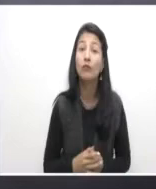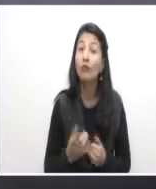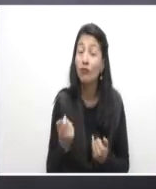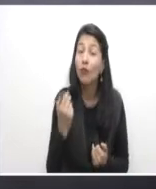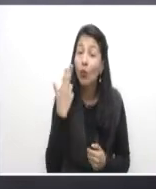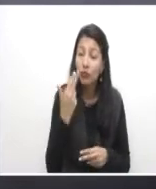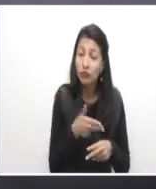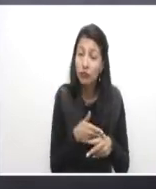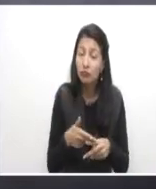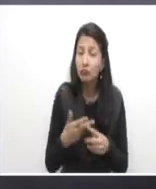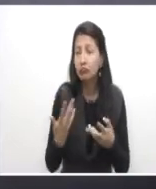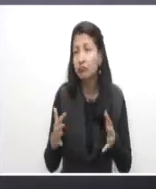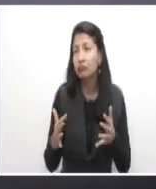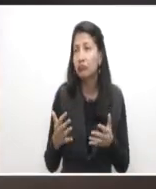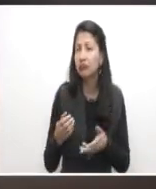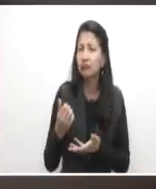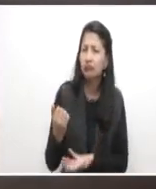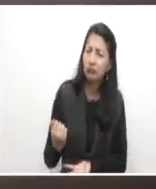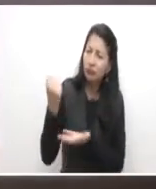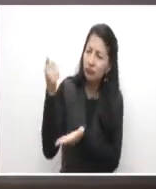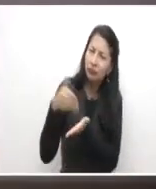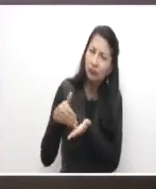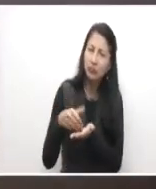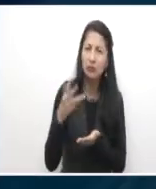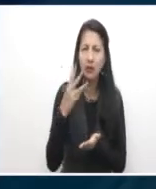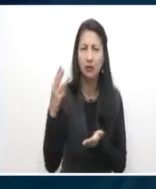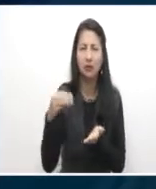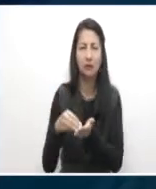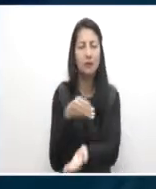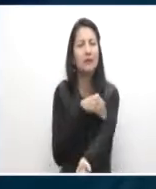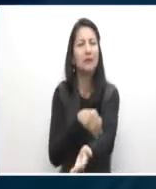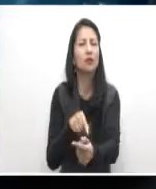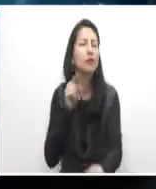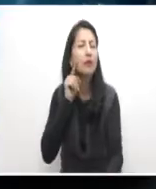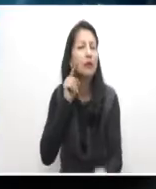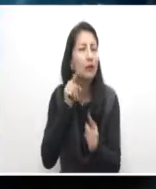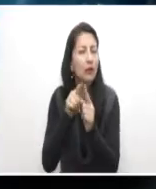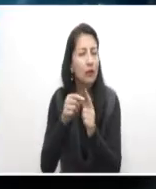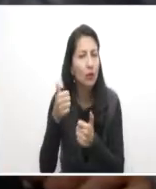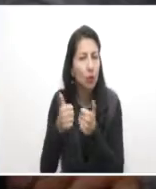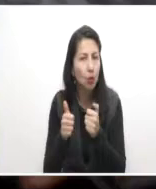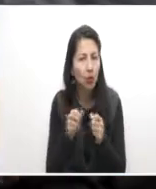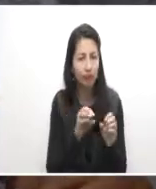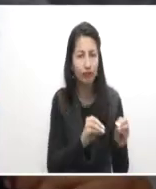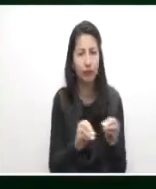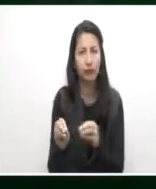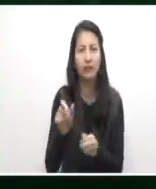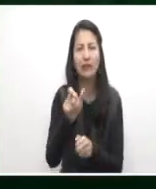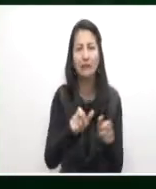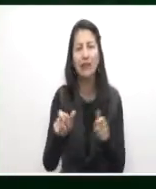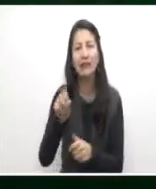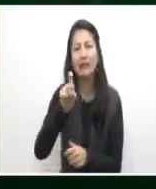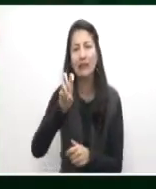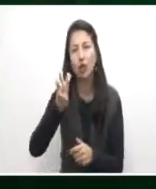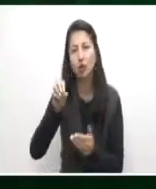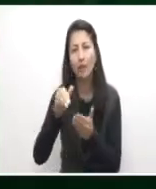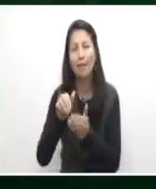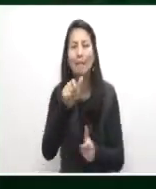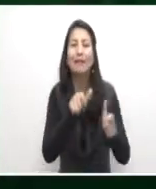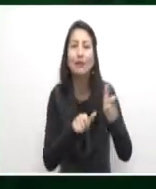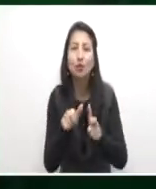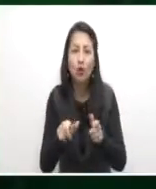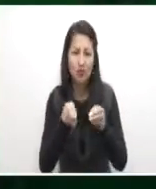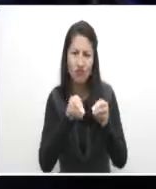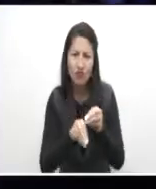empresarios un monto que abarca los 33 mil millones de pesos encaminados a beneficiar a más de 68 mil empleados. Lo importante